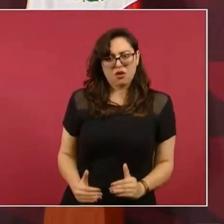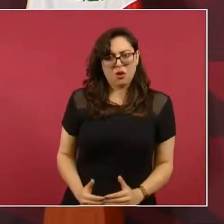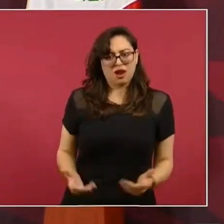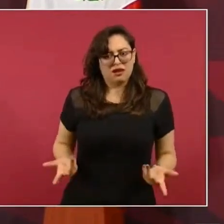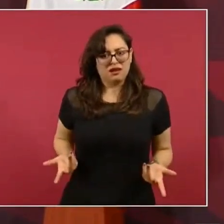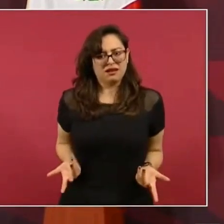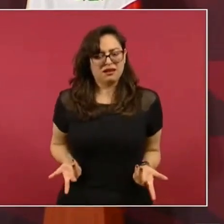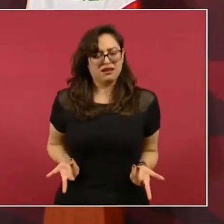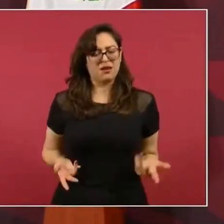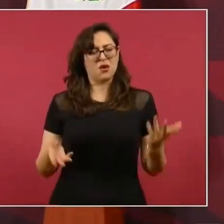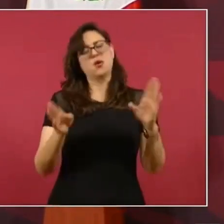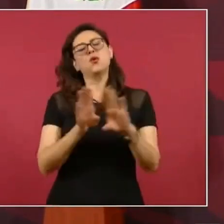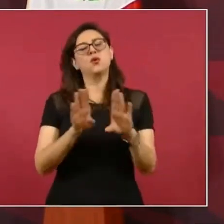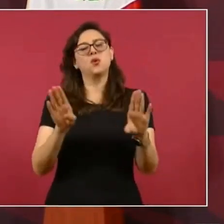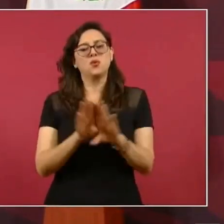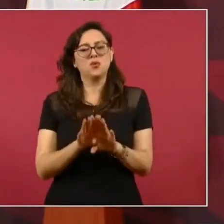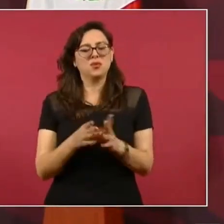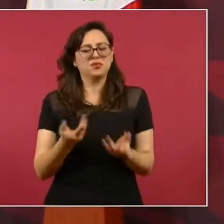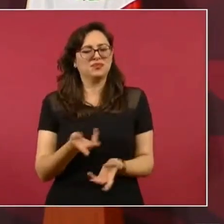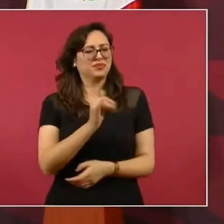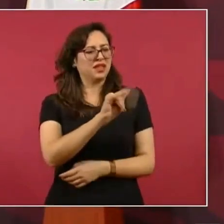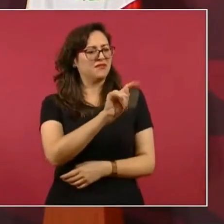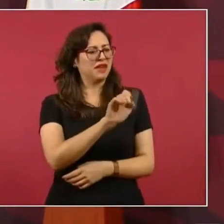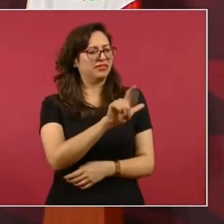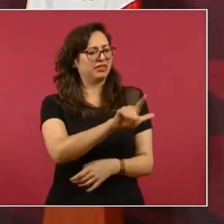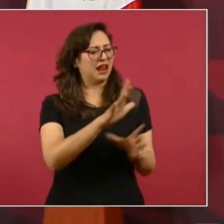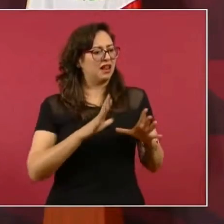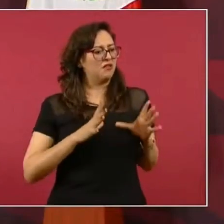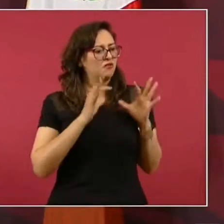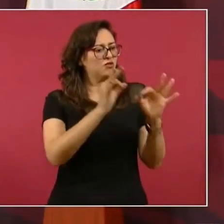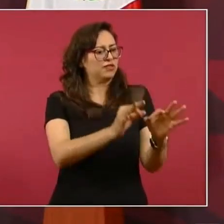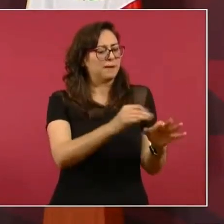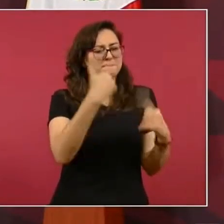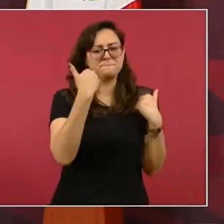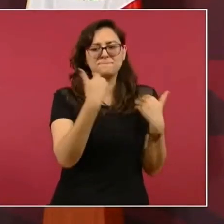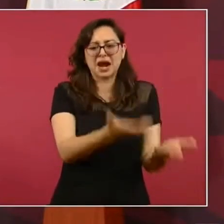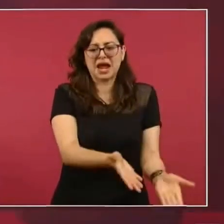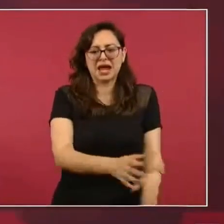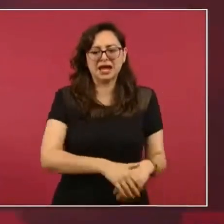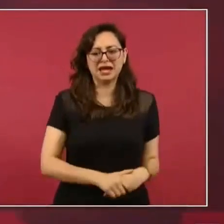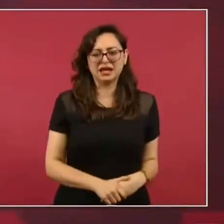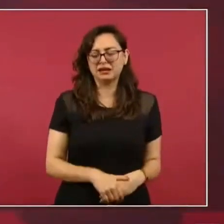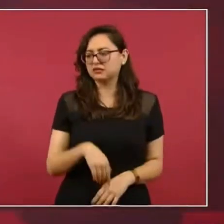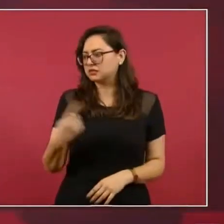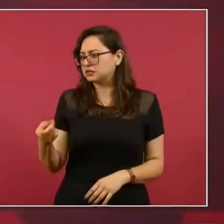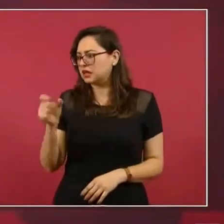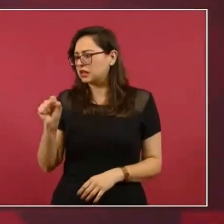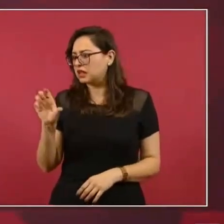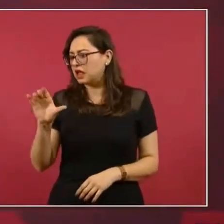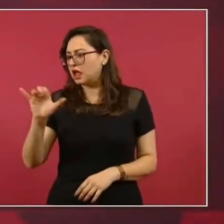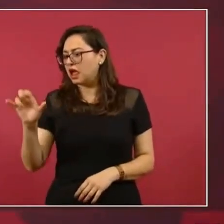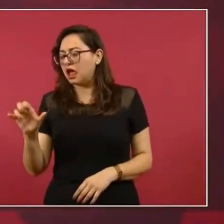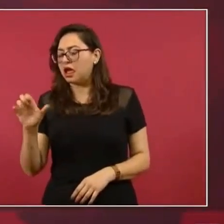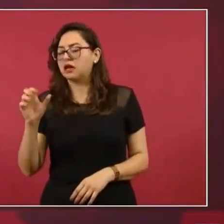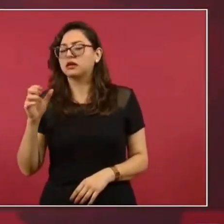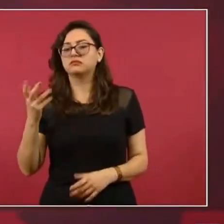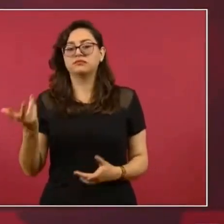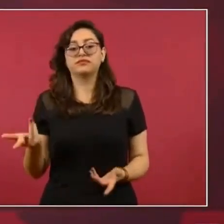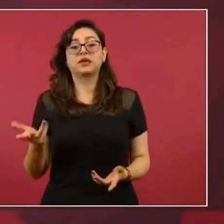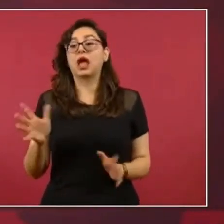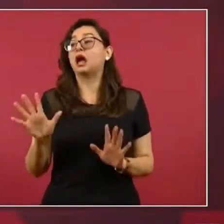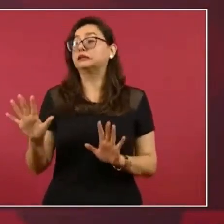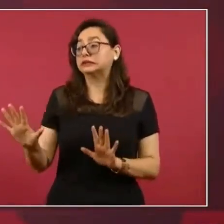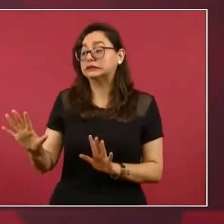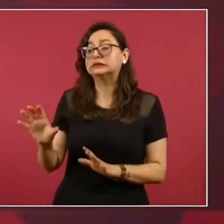Lo relacionado con las comunicaciones. ¿Por qué crear un órgano especial? Es que este órgano autónomo. a